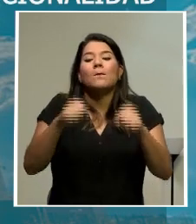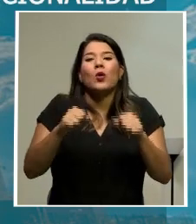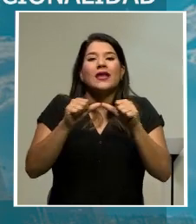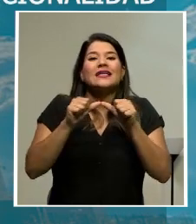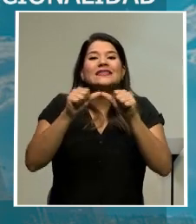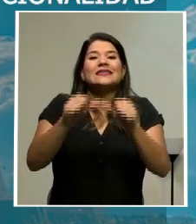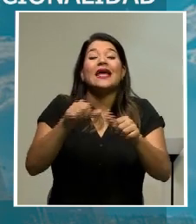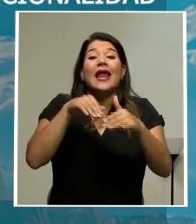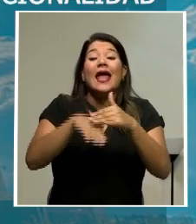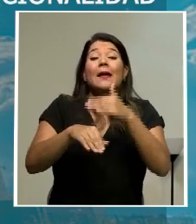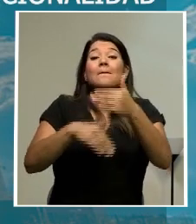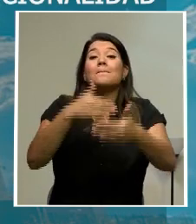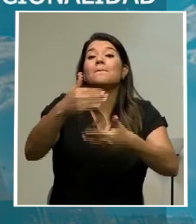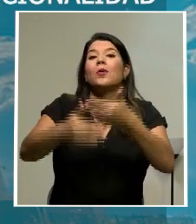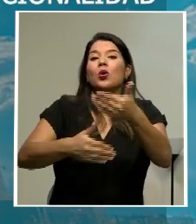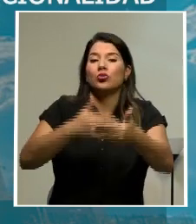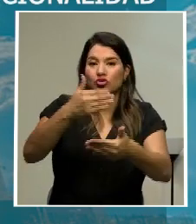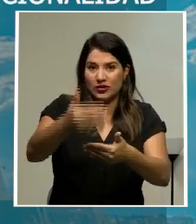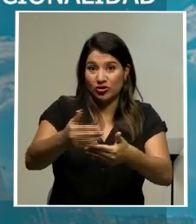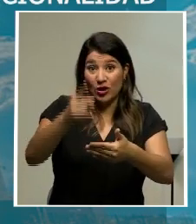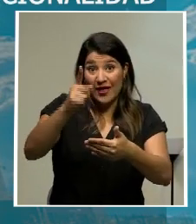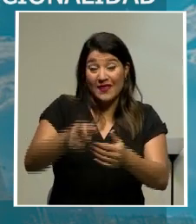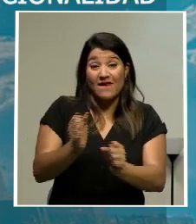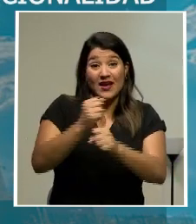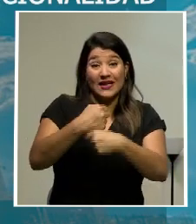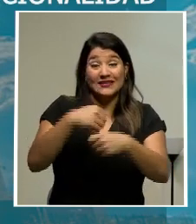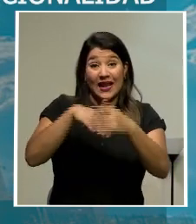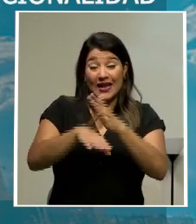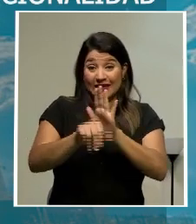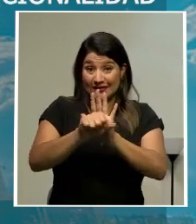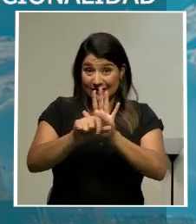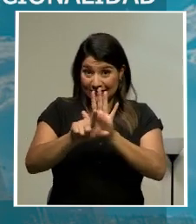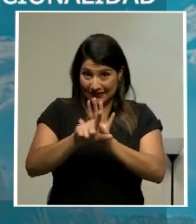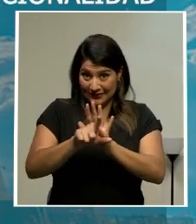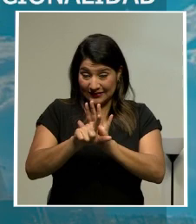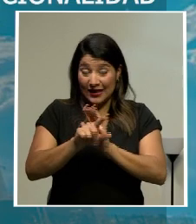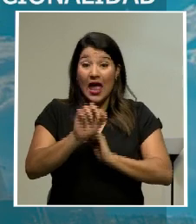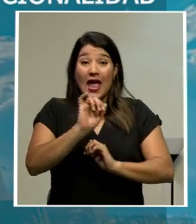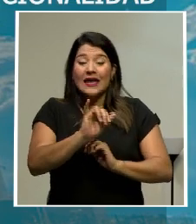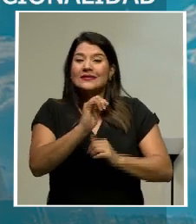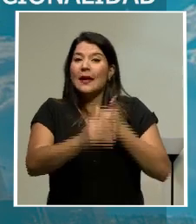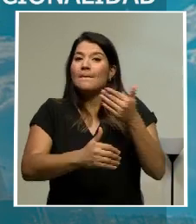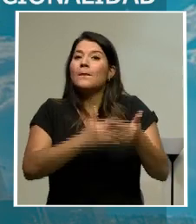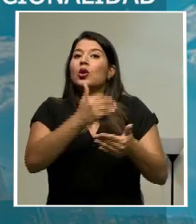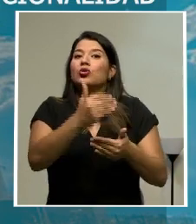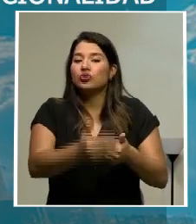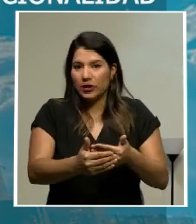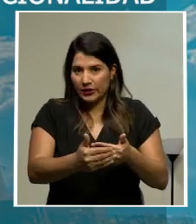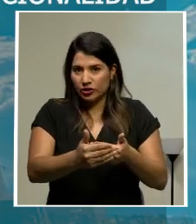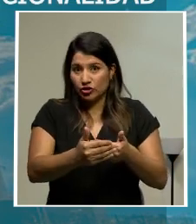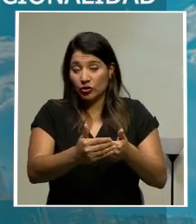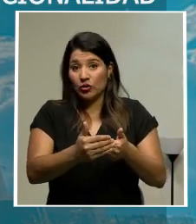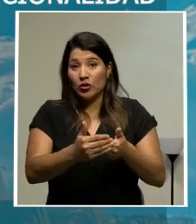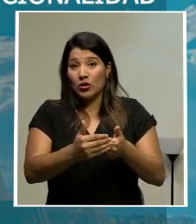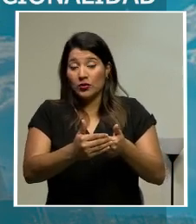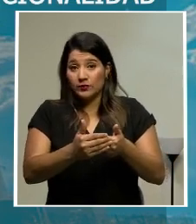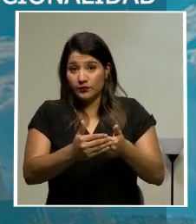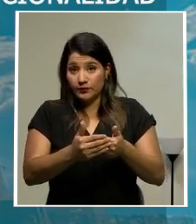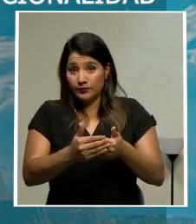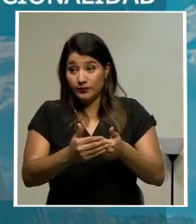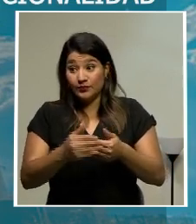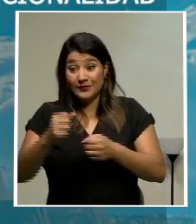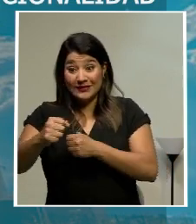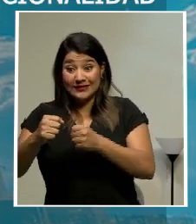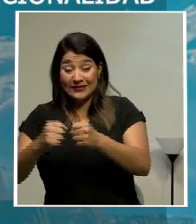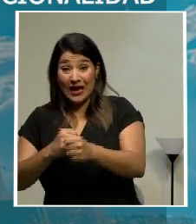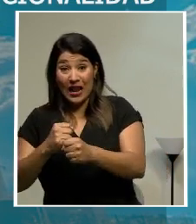que tiene que llevarse acá en la Asamblea Legislativa, que debe ser, como les decía, notificada de la opinión consultiva en su